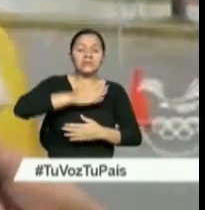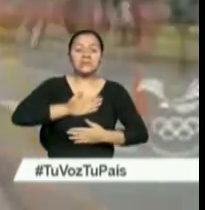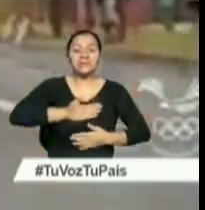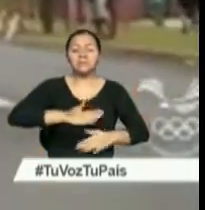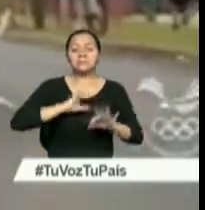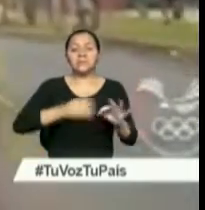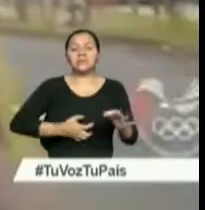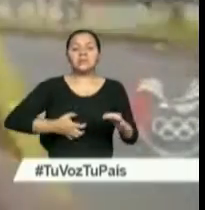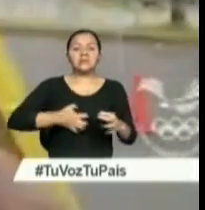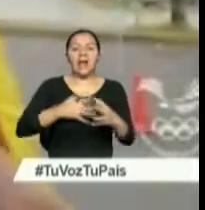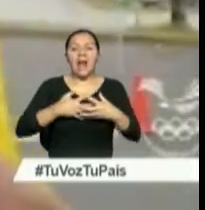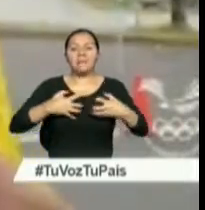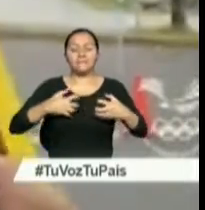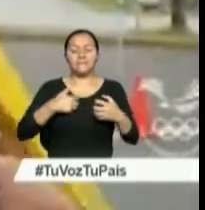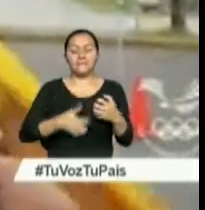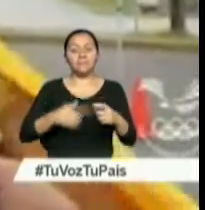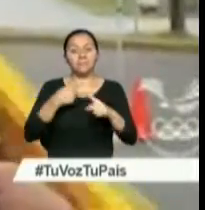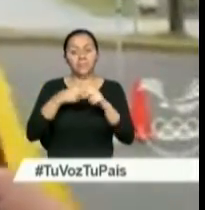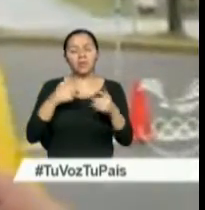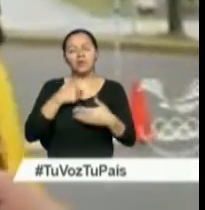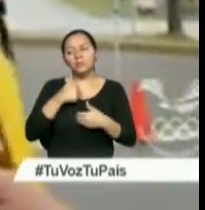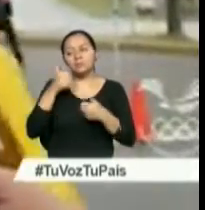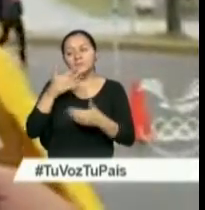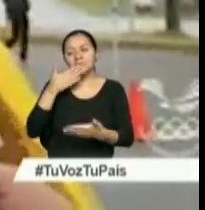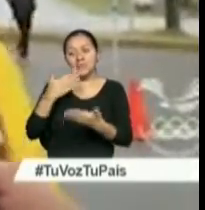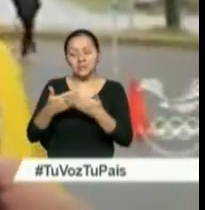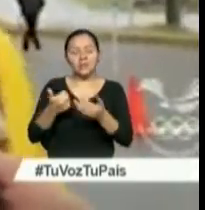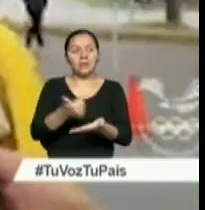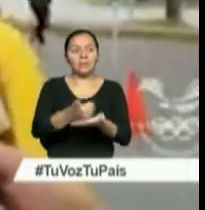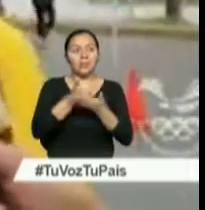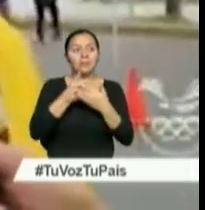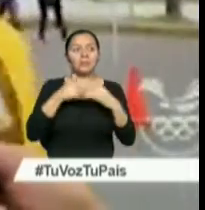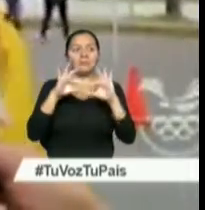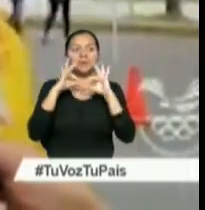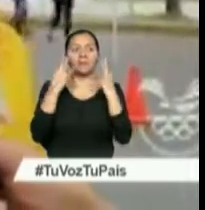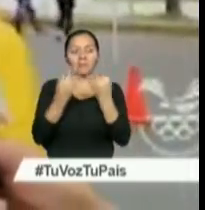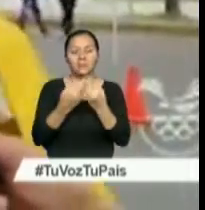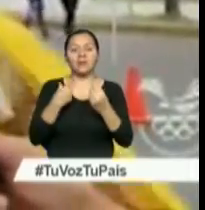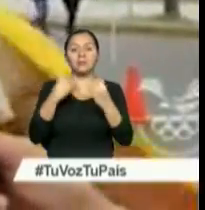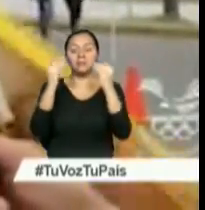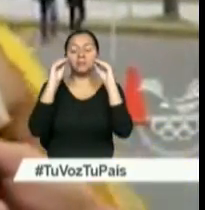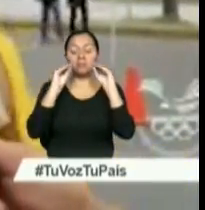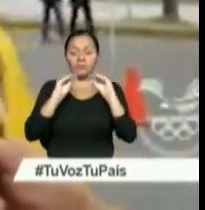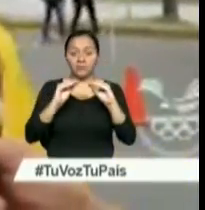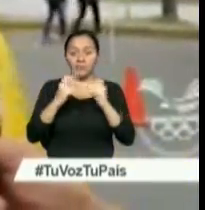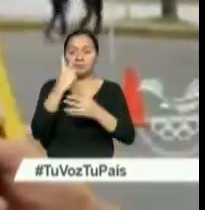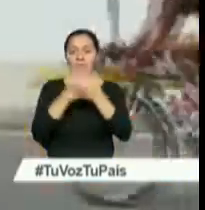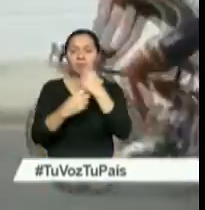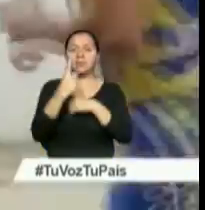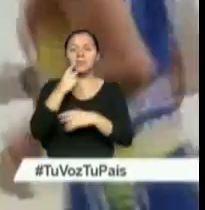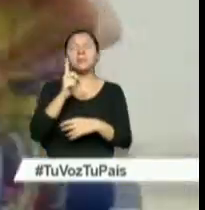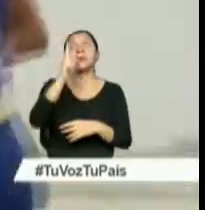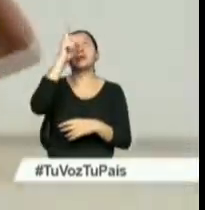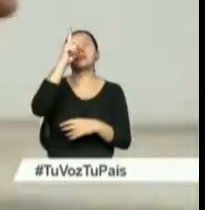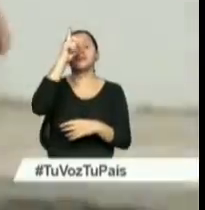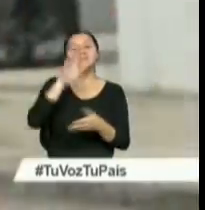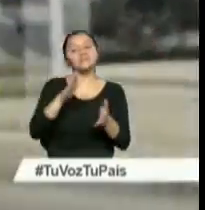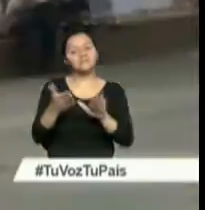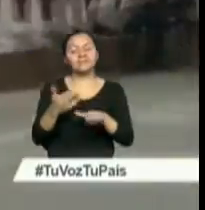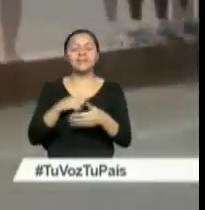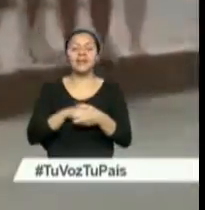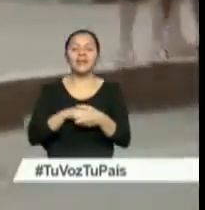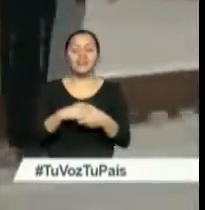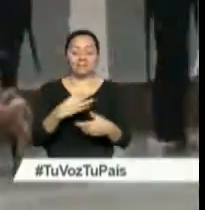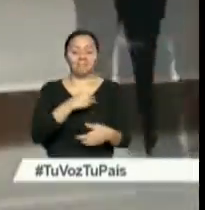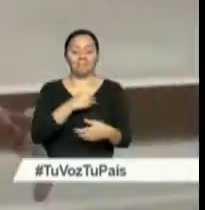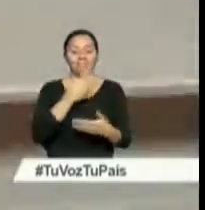salir. Le dedico a todas las personas que me apoyan, sobre todo a mi familia, a mi entrenador, a mi hijo y a mi papá que está en el cielo. En este mismo evento